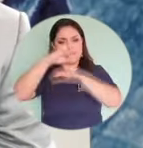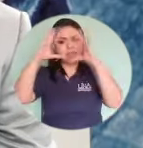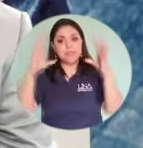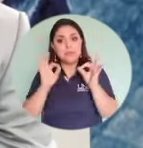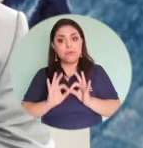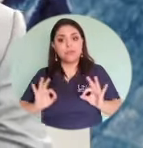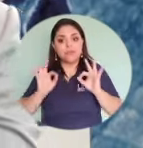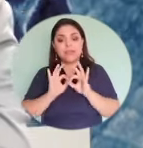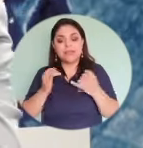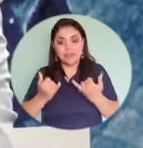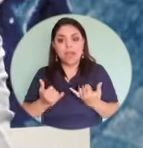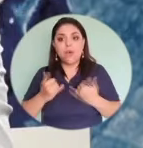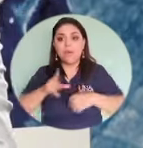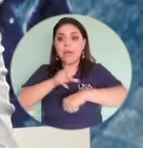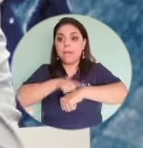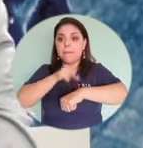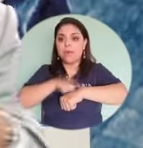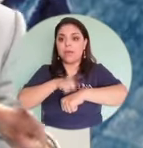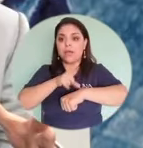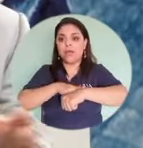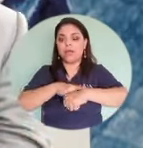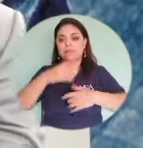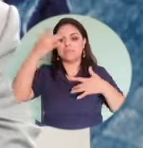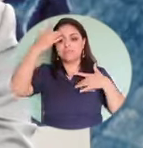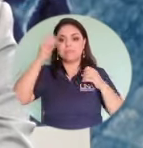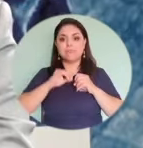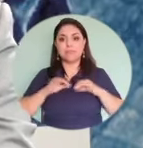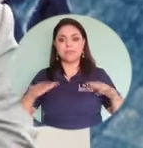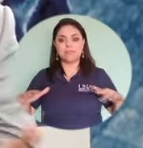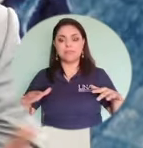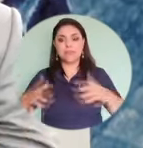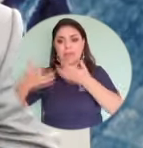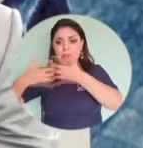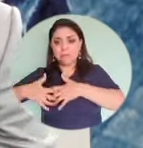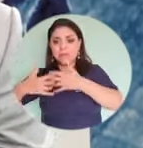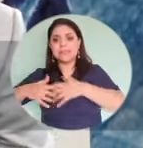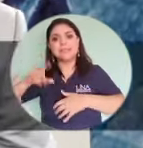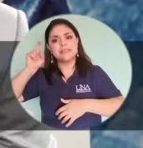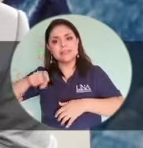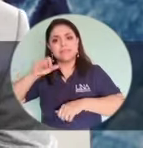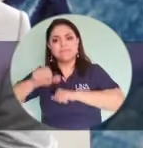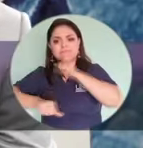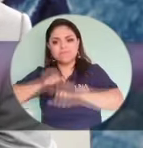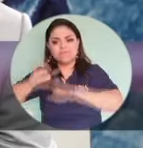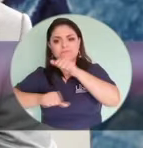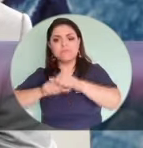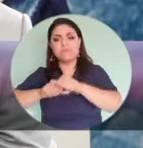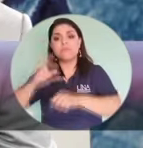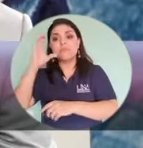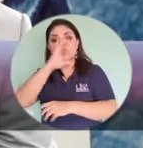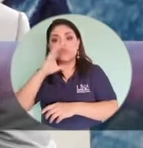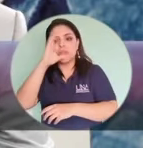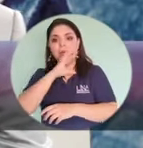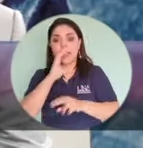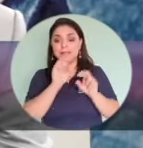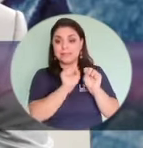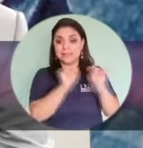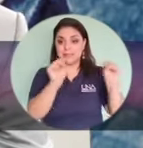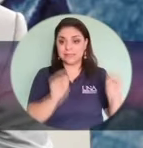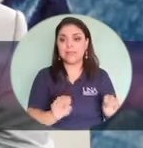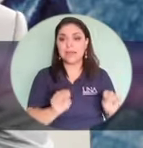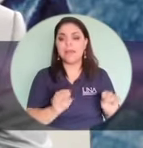pandemia, de que las empresas hagan paralelamente un esfuerzo en trasladar sus y migrar sus sistemas